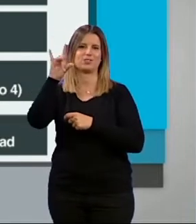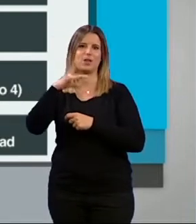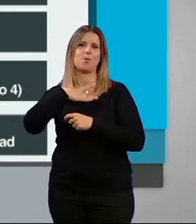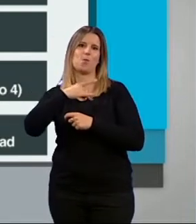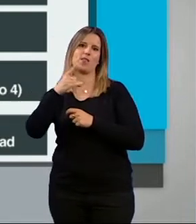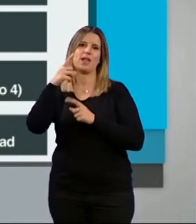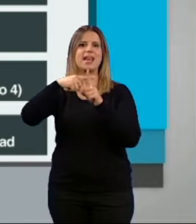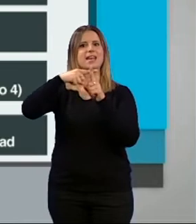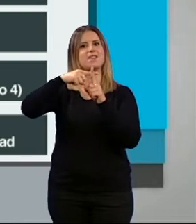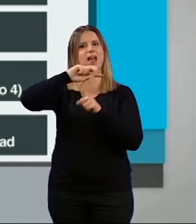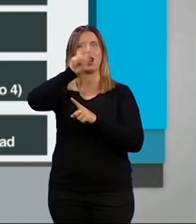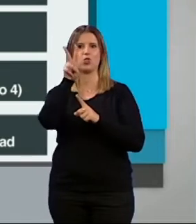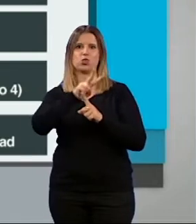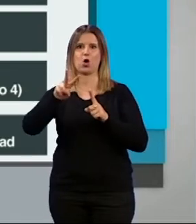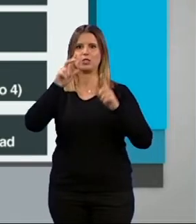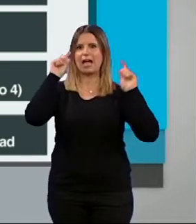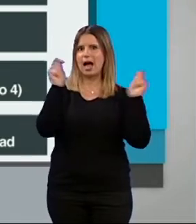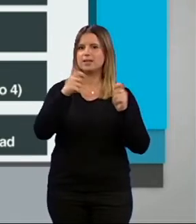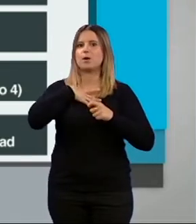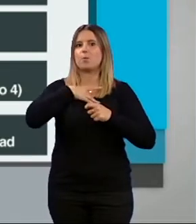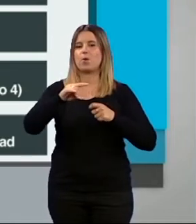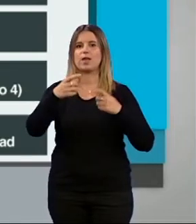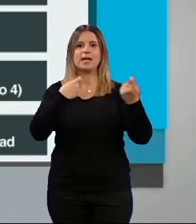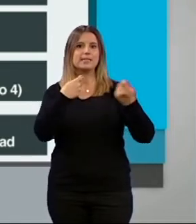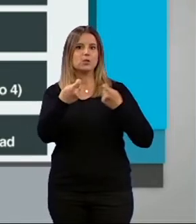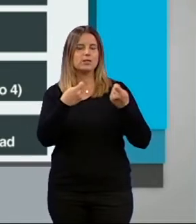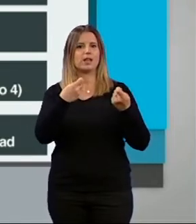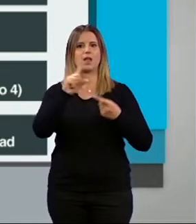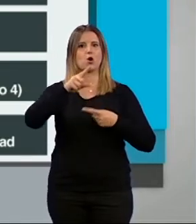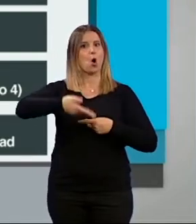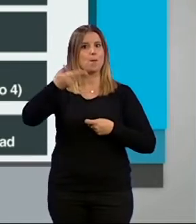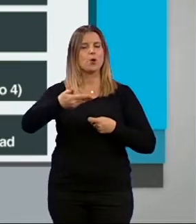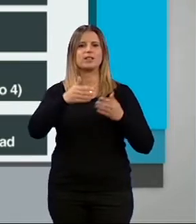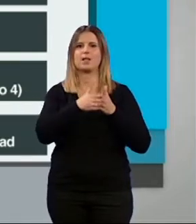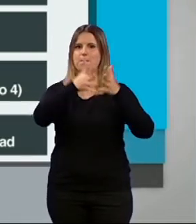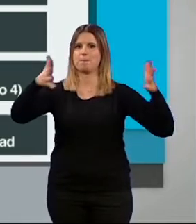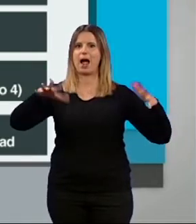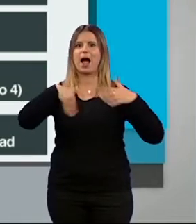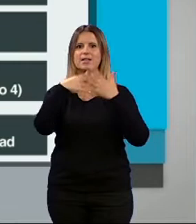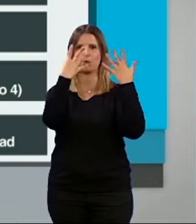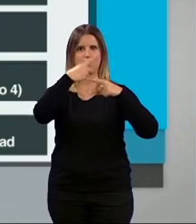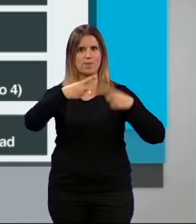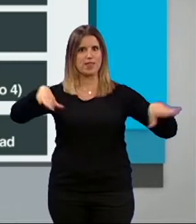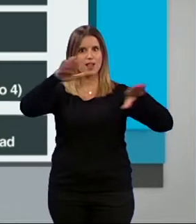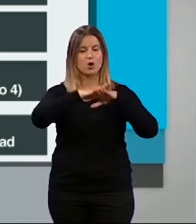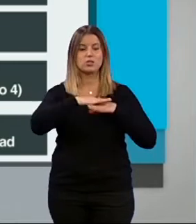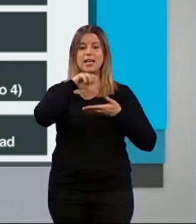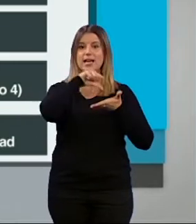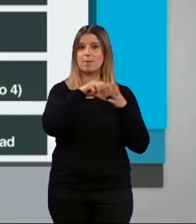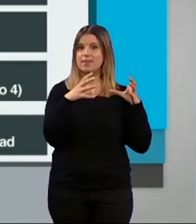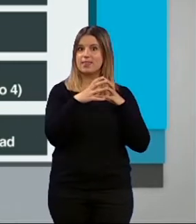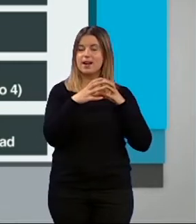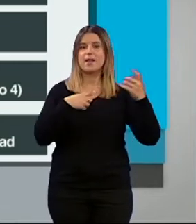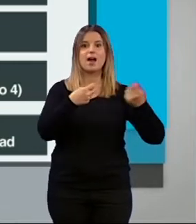alerta 2 que permite ampliar la actividad de negocios no esenciales hasta las 9 y media de la noche. Así en la capital tanto los